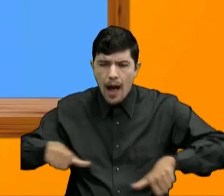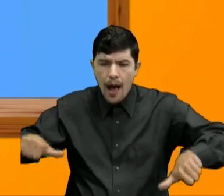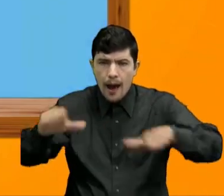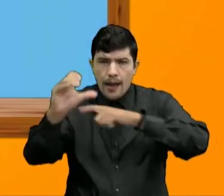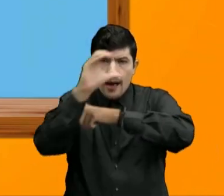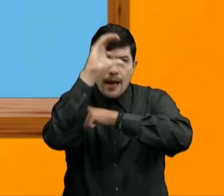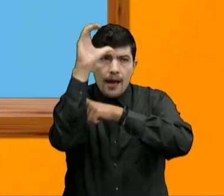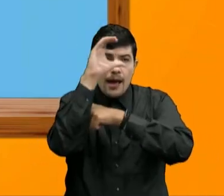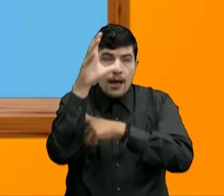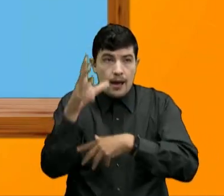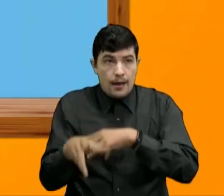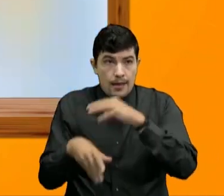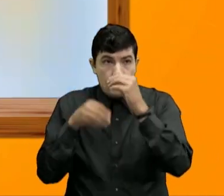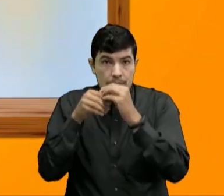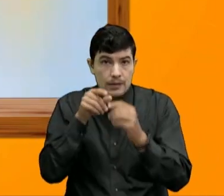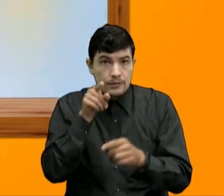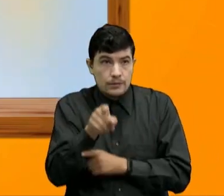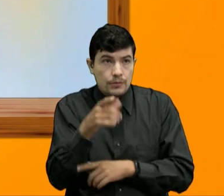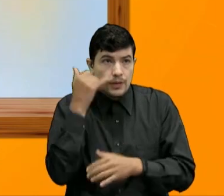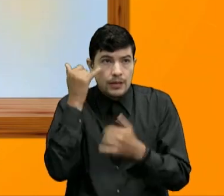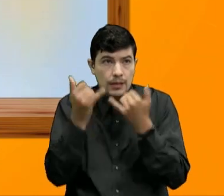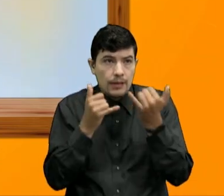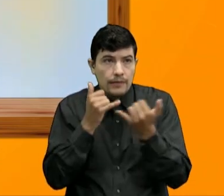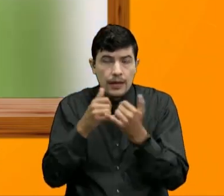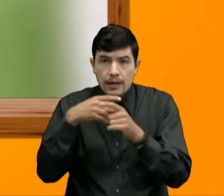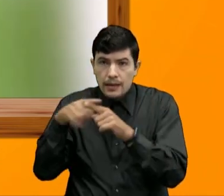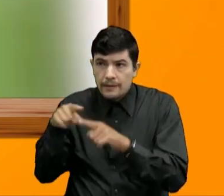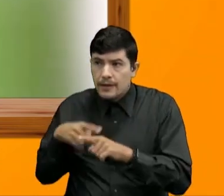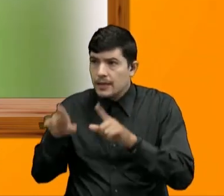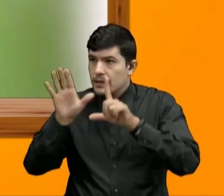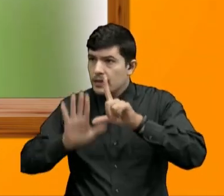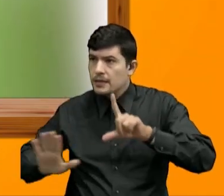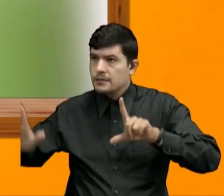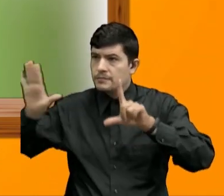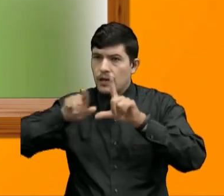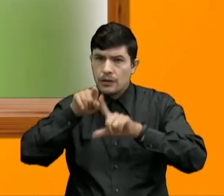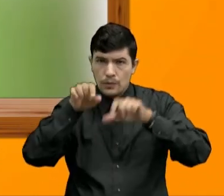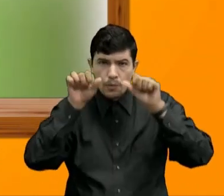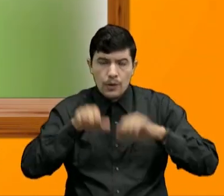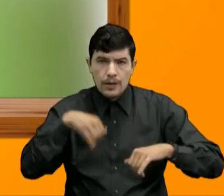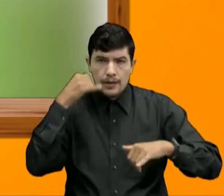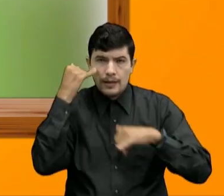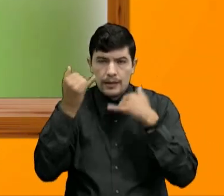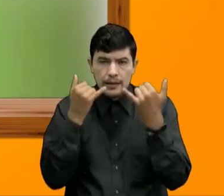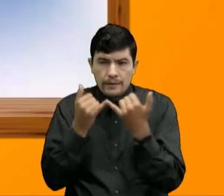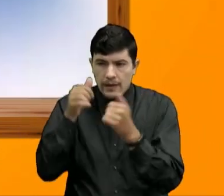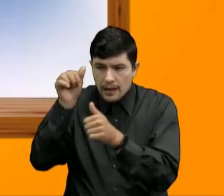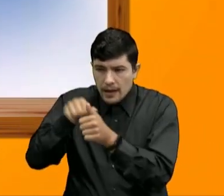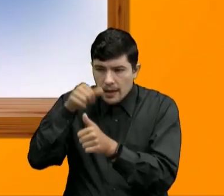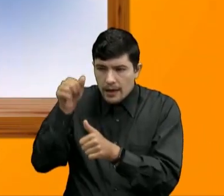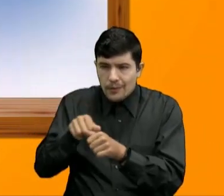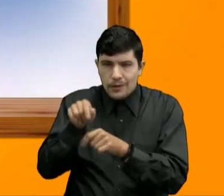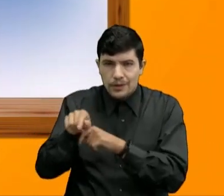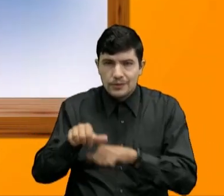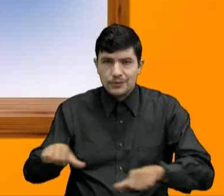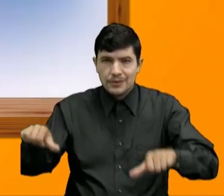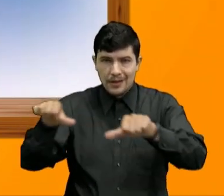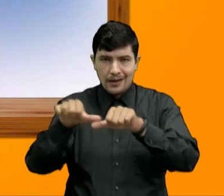Además encontrarás varios mapas Para que puedas identificar cada uno de los aspectos